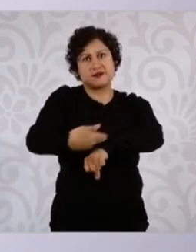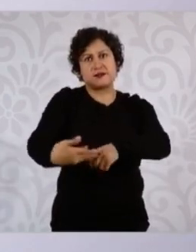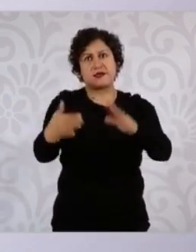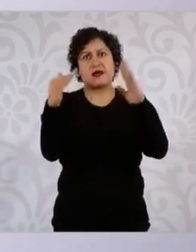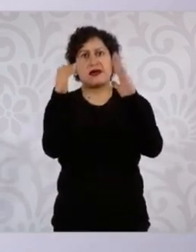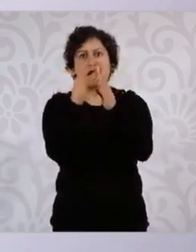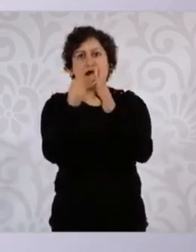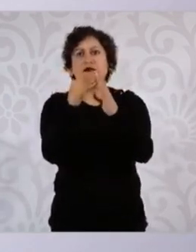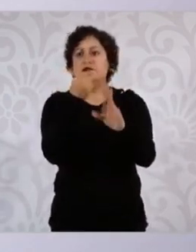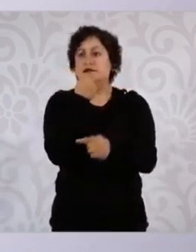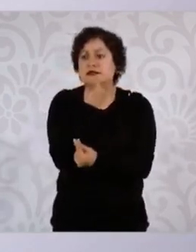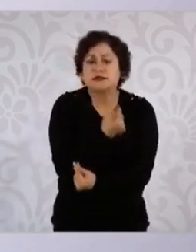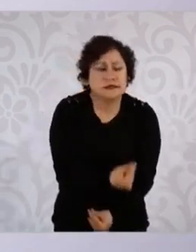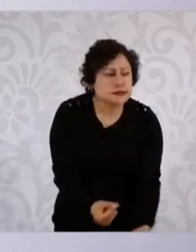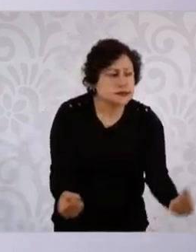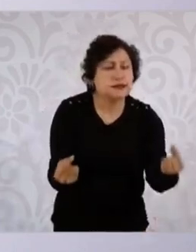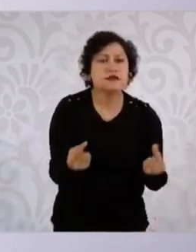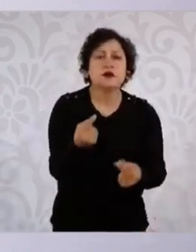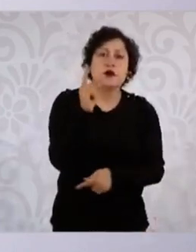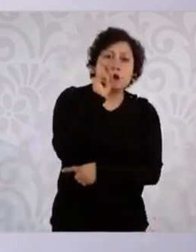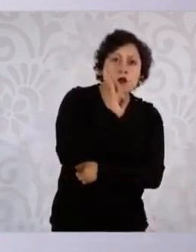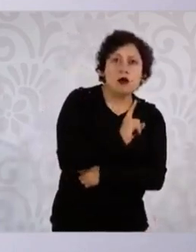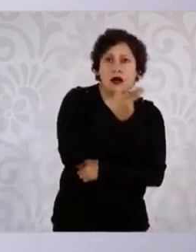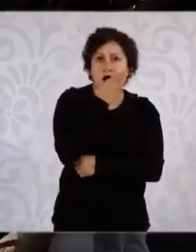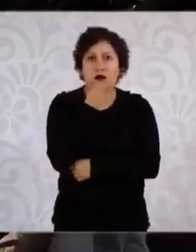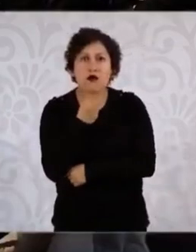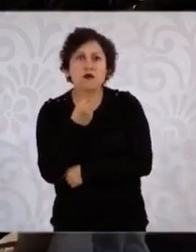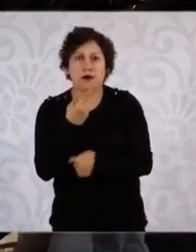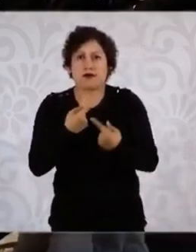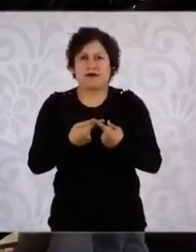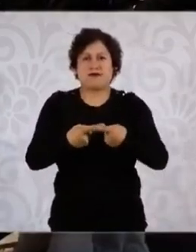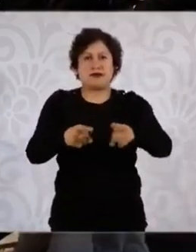niños las diferencian.